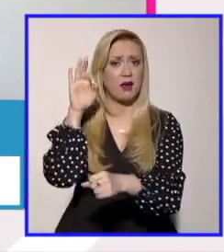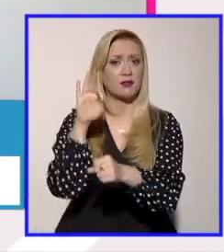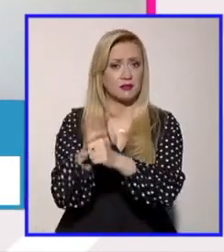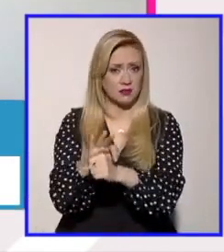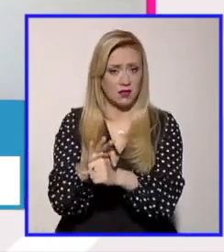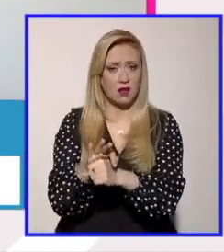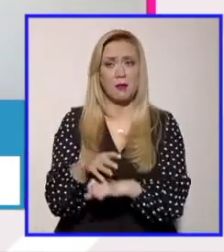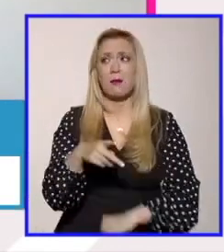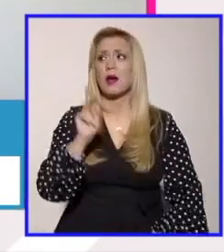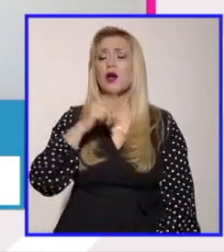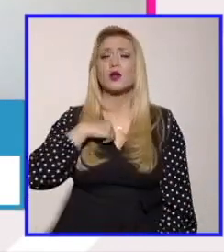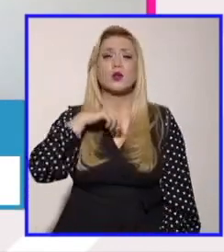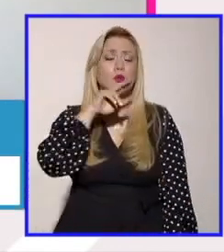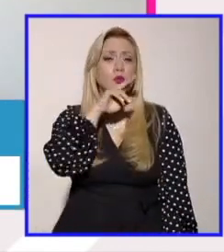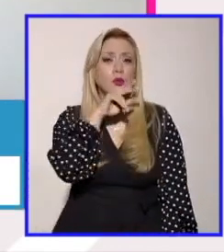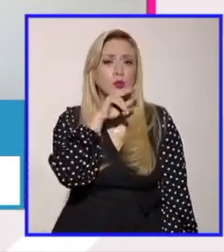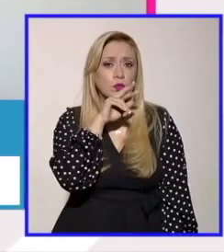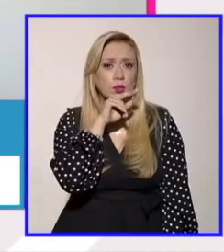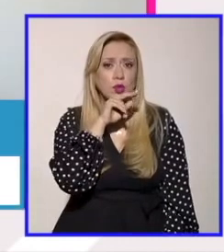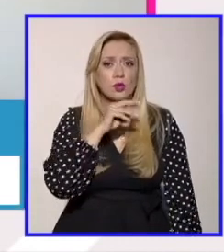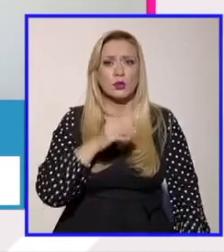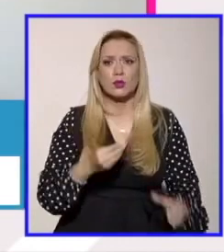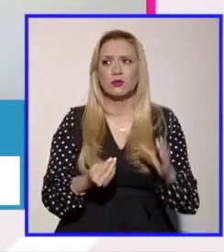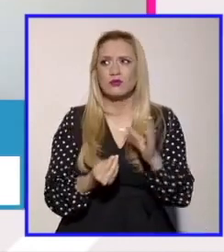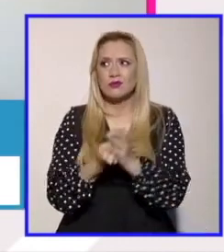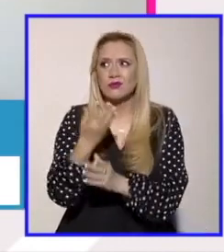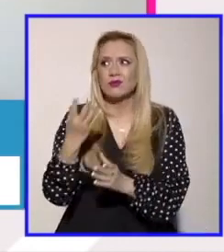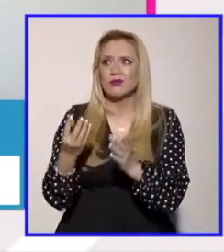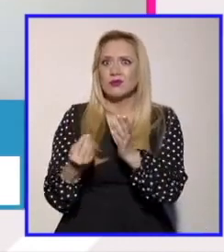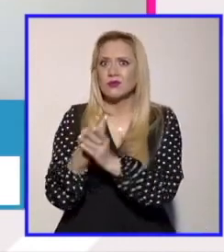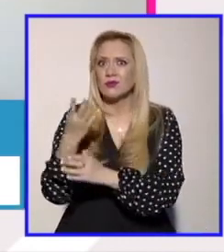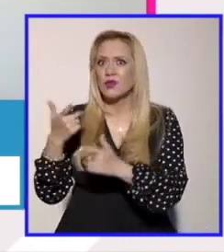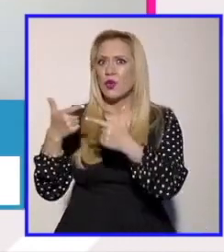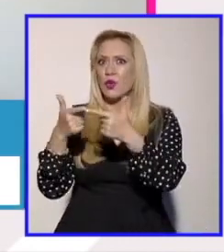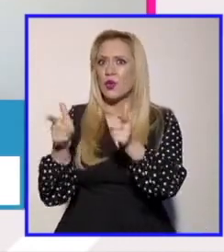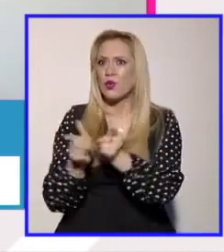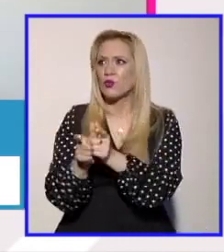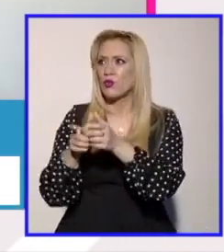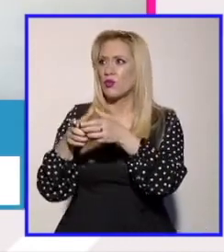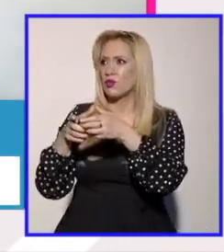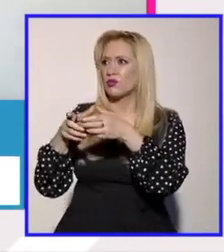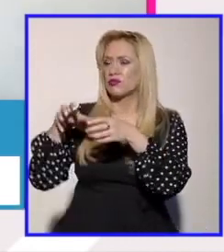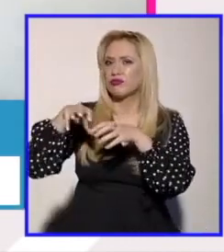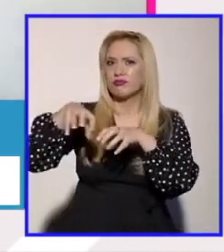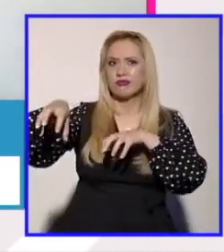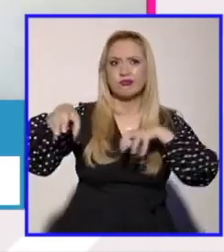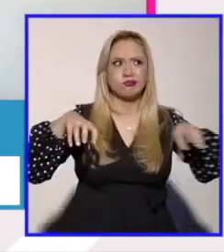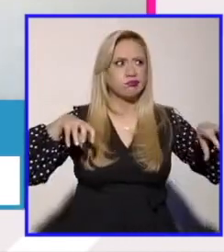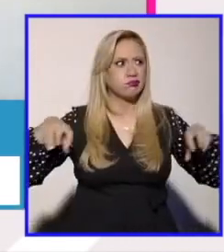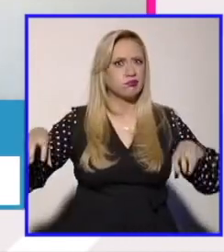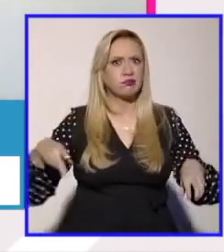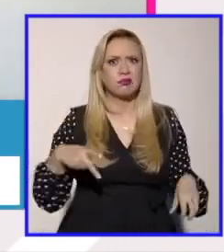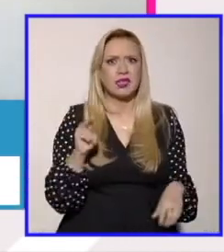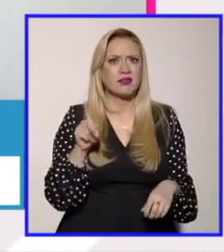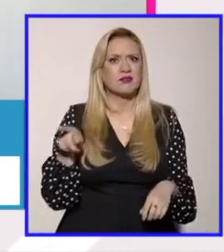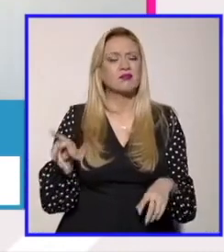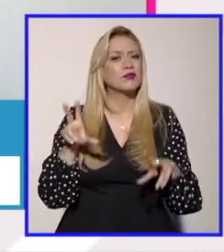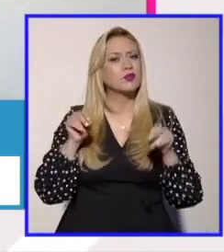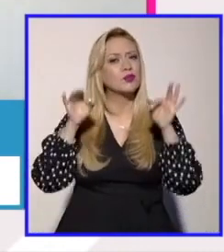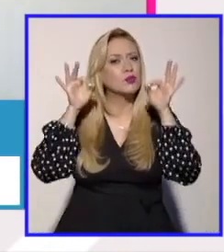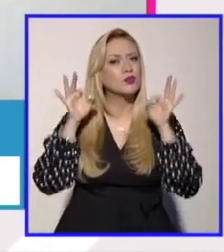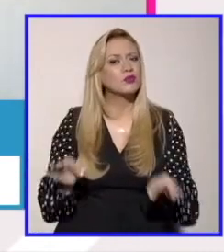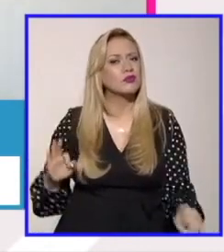me preocupa mucho estos nuevos, entre comillas, feminismos que desde mi punto de vista ni siquiera son auténticos